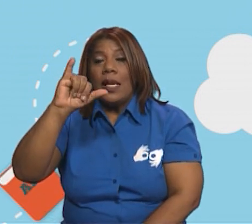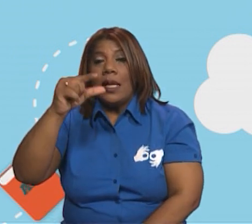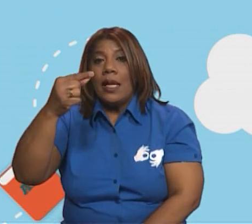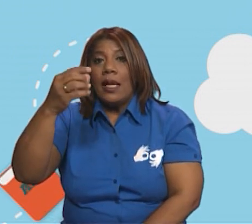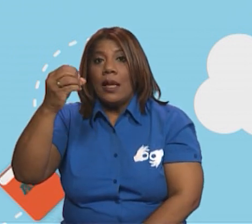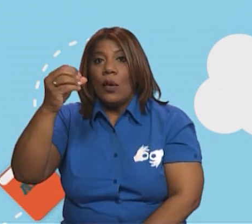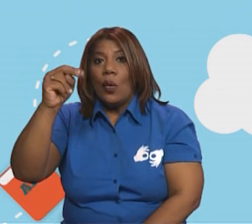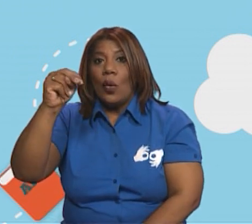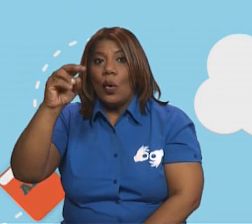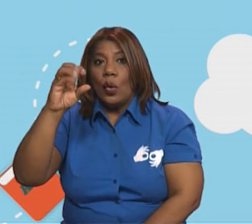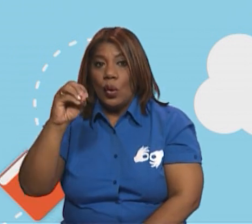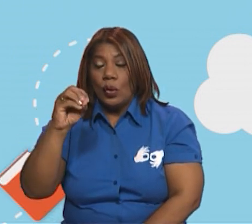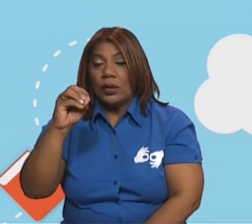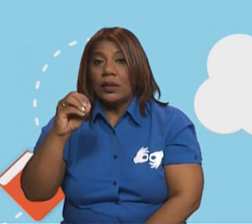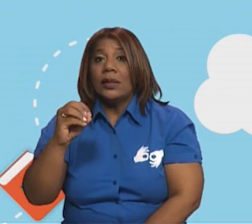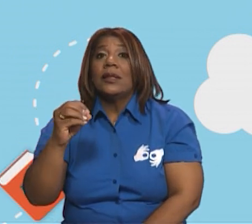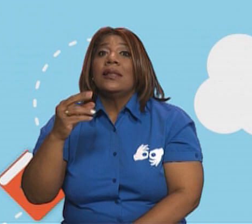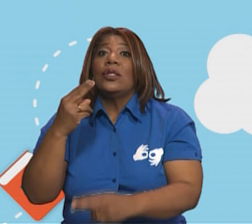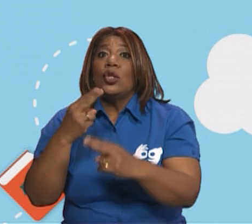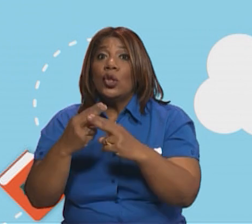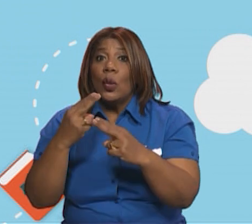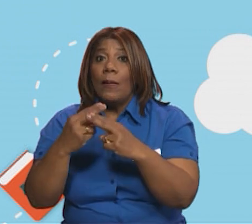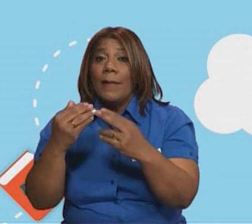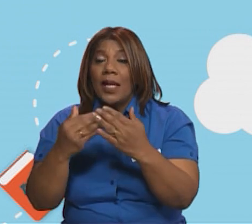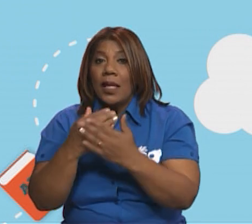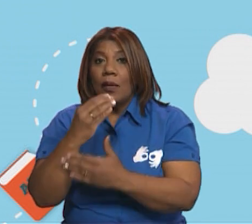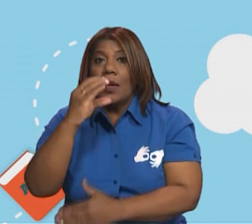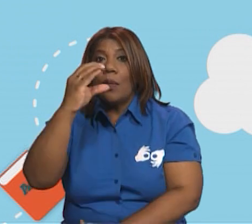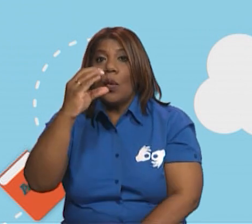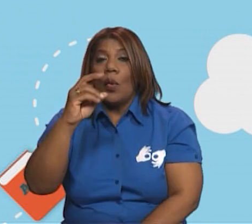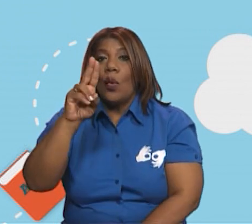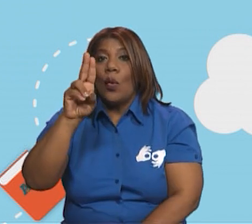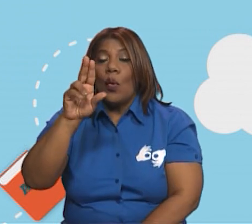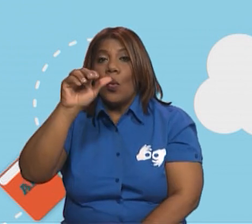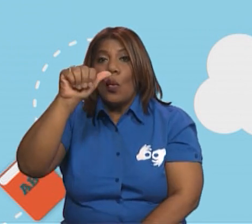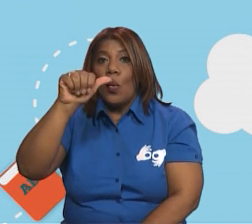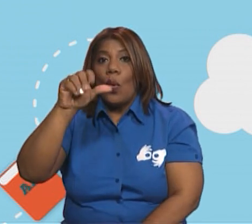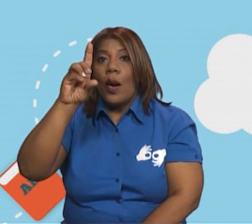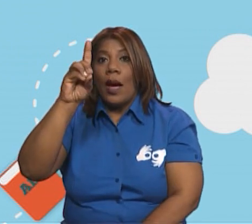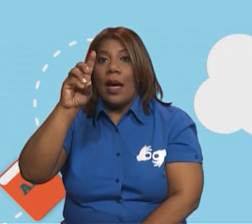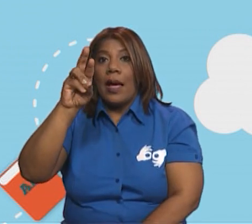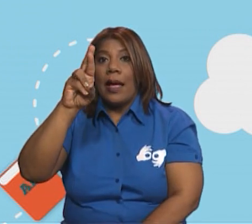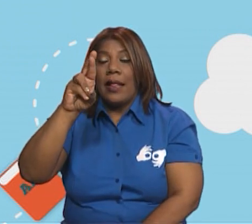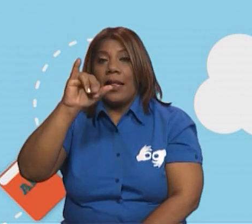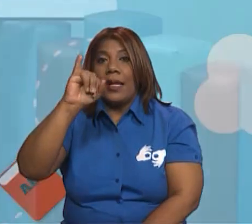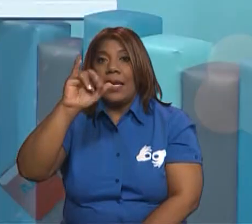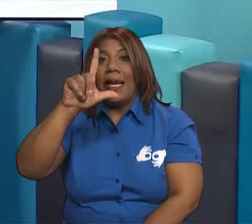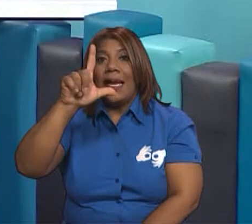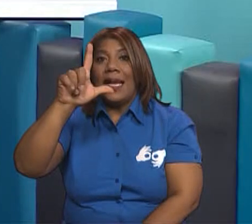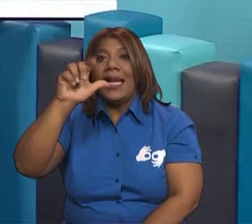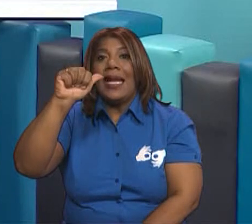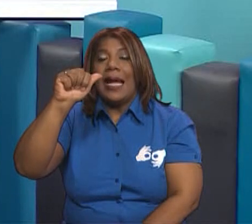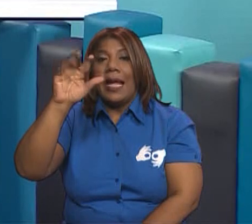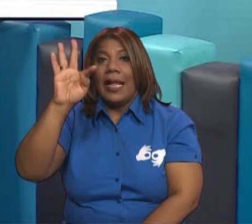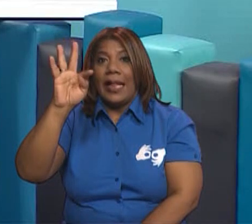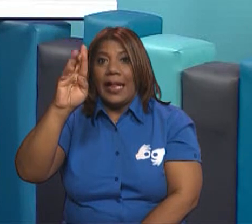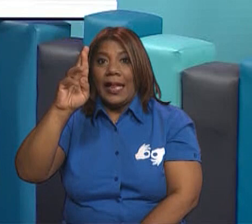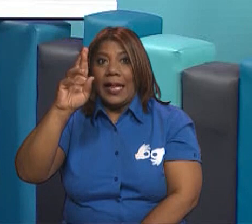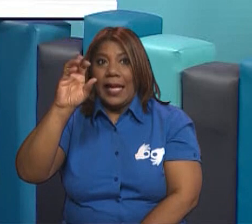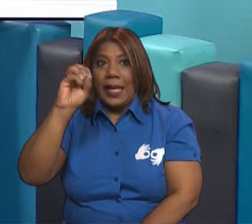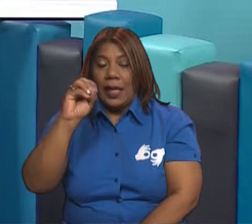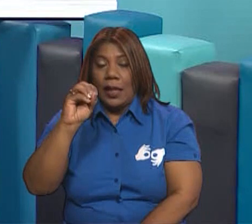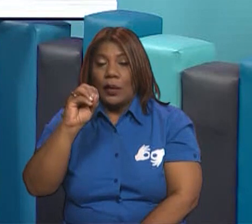que tengan tres lados se van a llamar triángulos. En la medida que se van aumentando la cantidad de lados en los